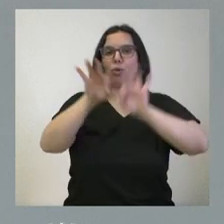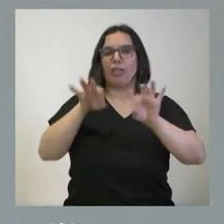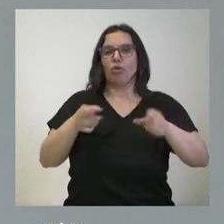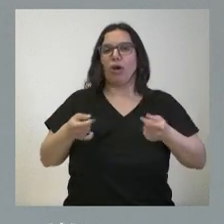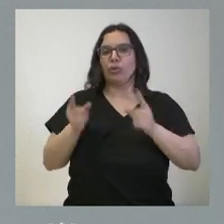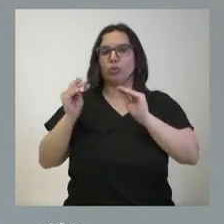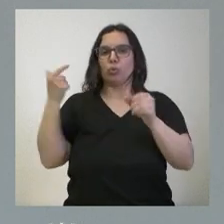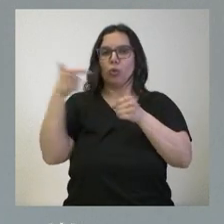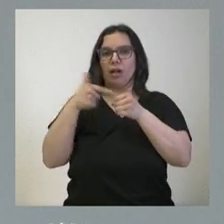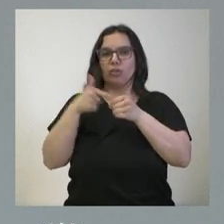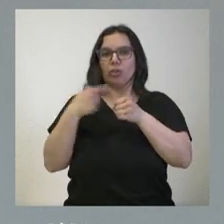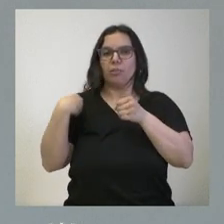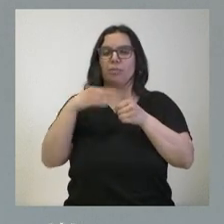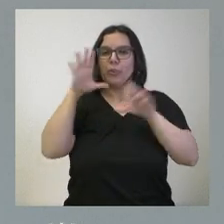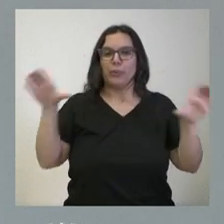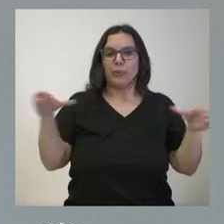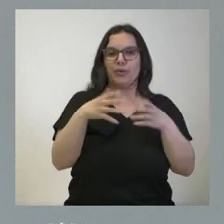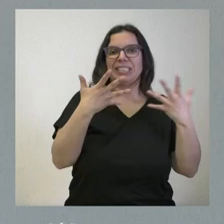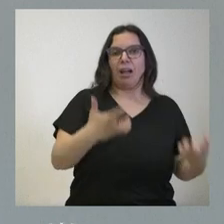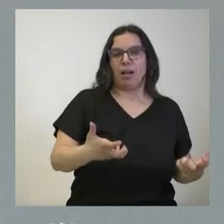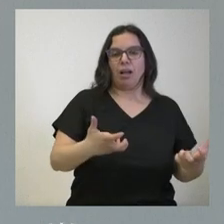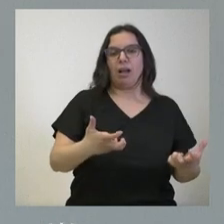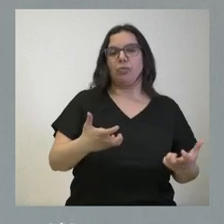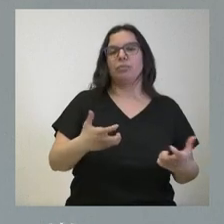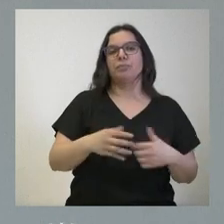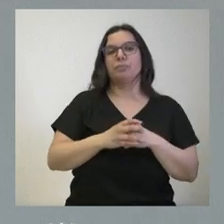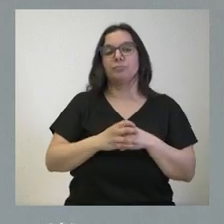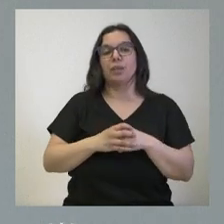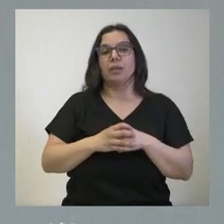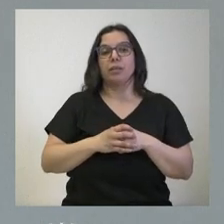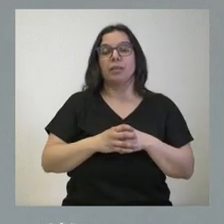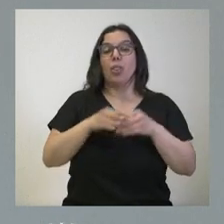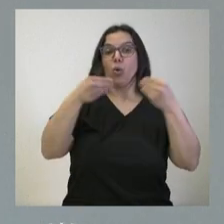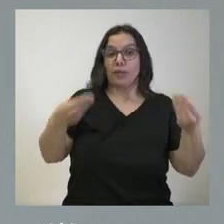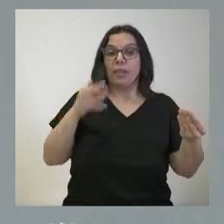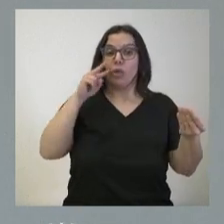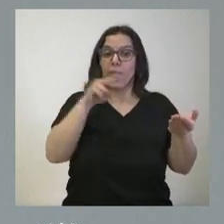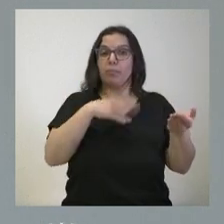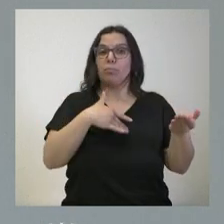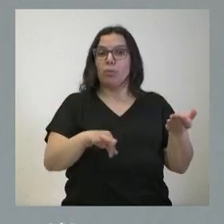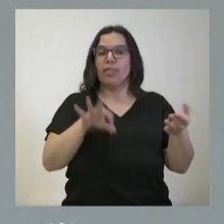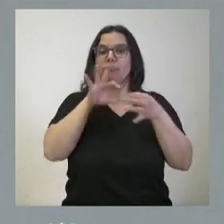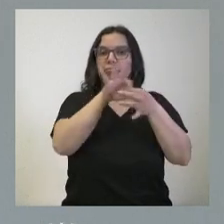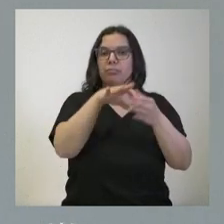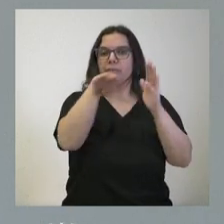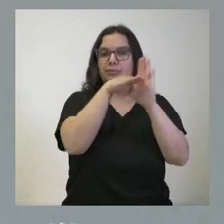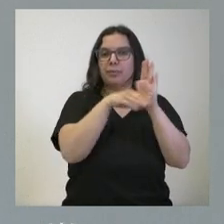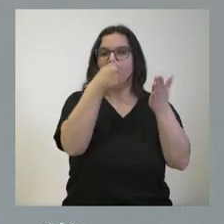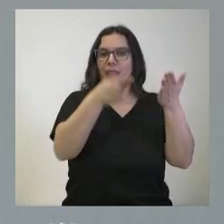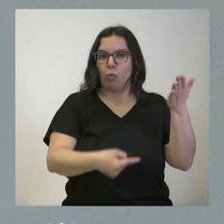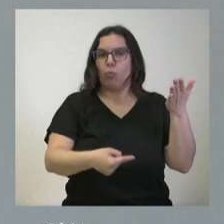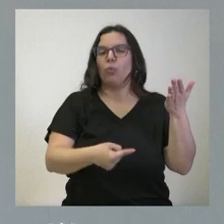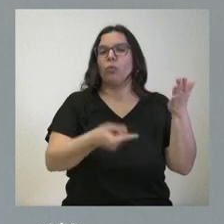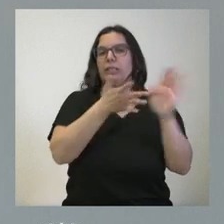en las concentraciones de cano a la hora de fomentar el regadío. Tienen ustedes la documentación relativa a cada una de las actuaciones